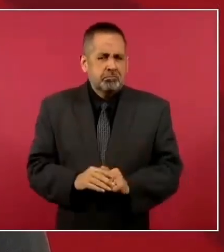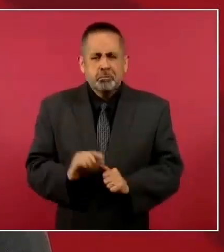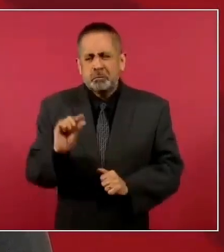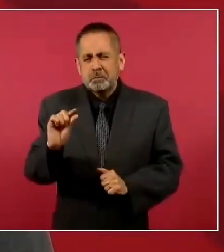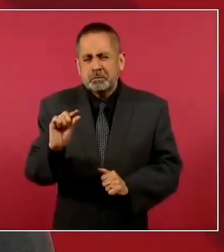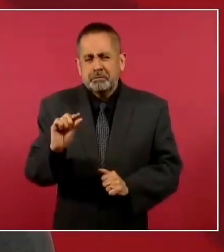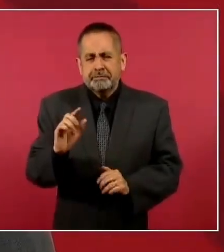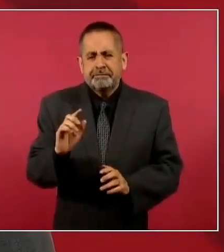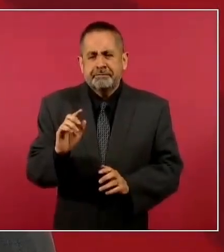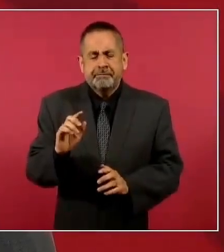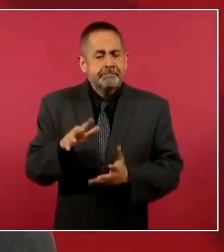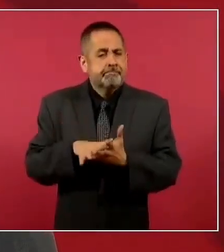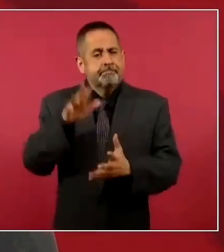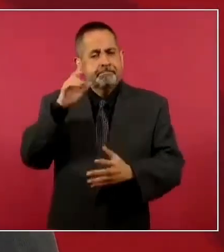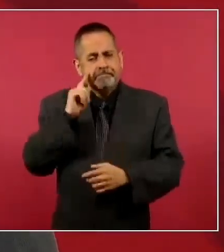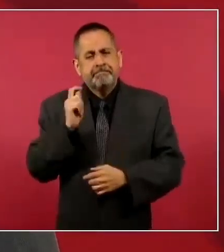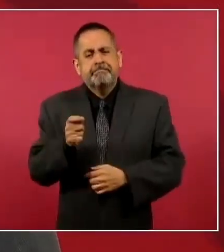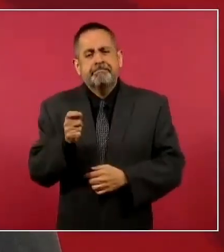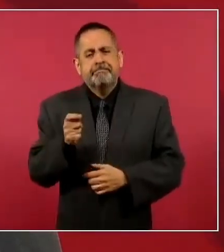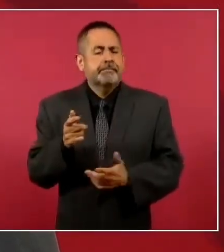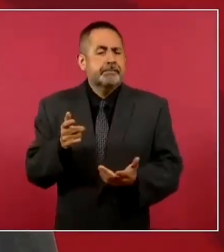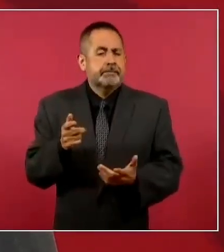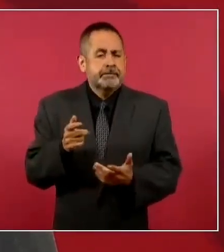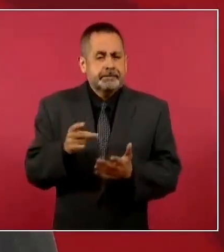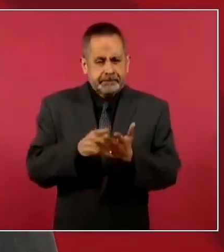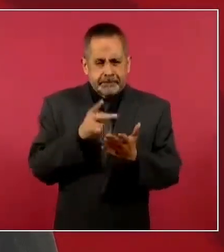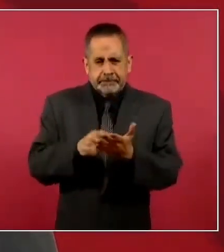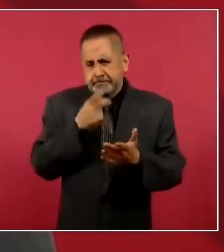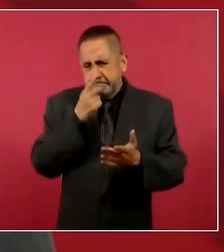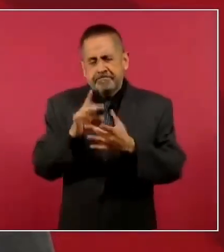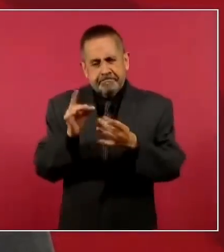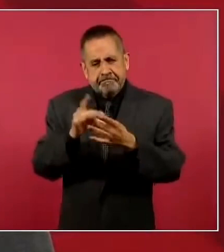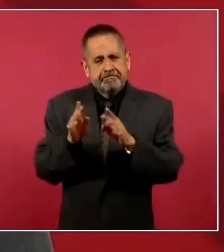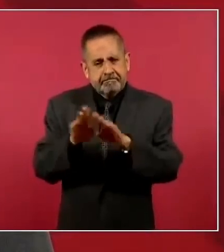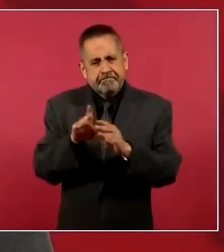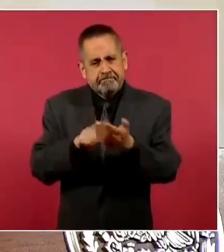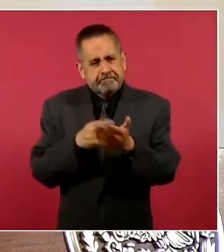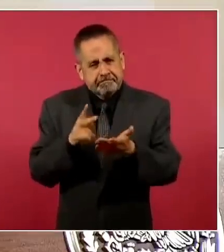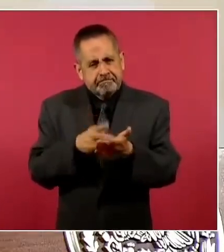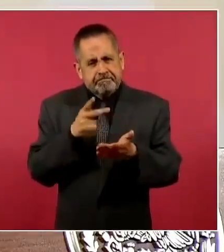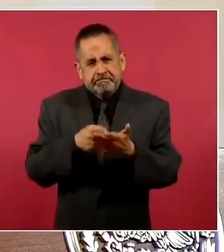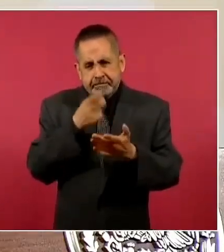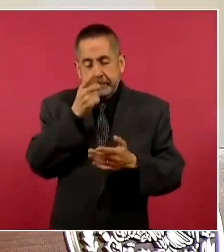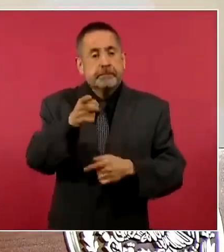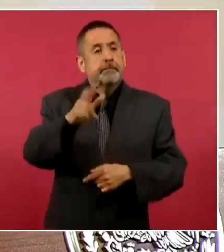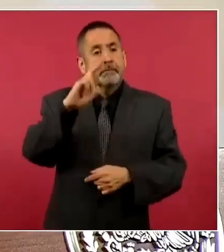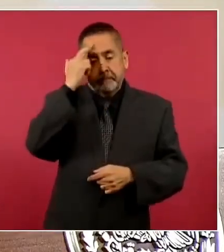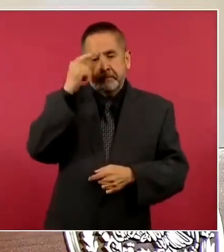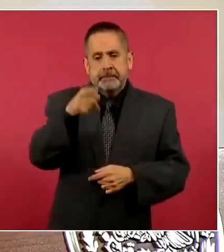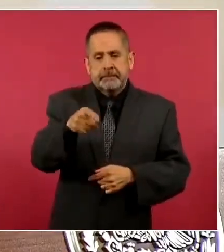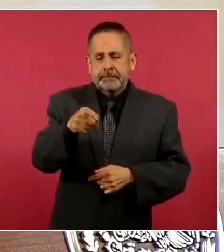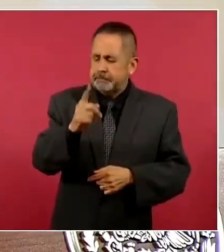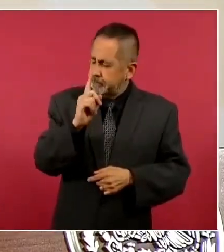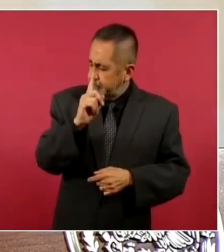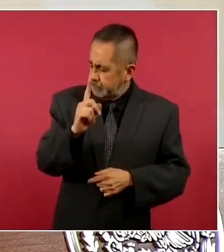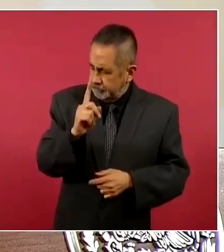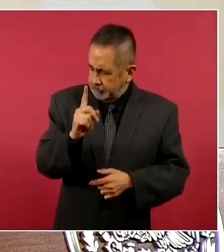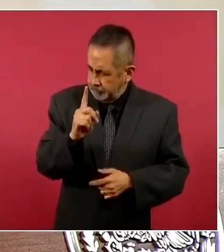muy pocos por lo general. Insistimos, me acuerdo de uno